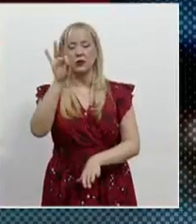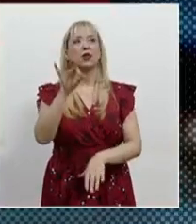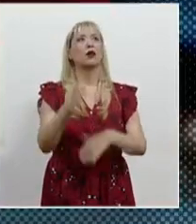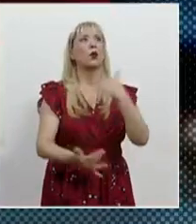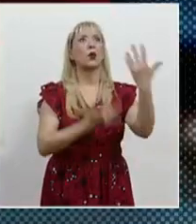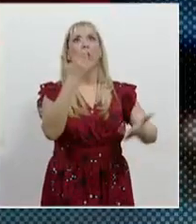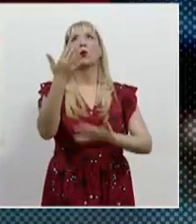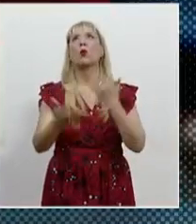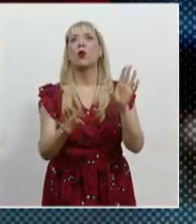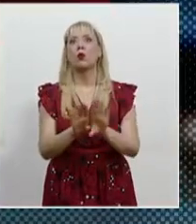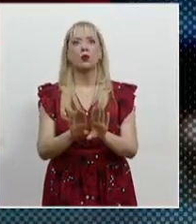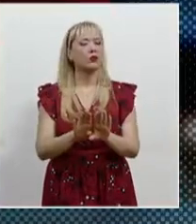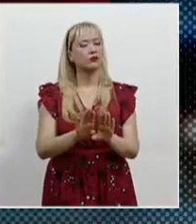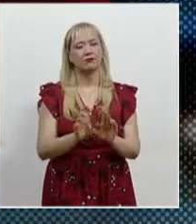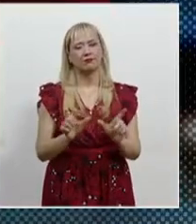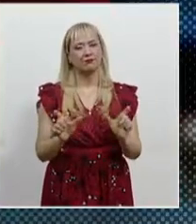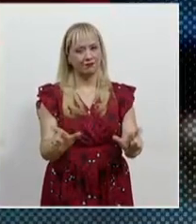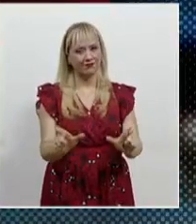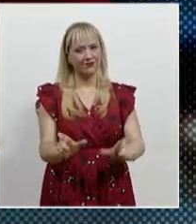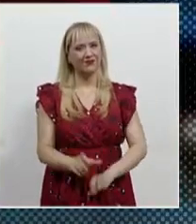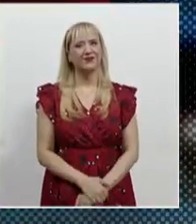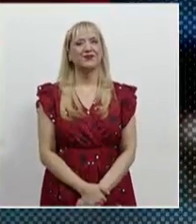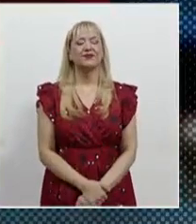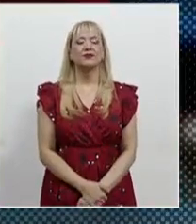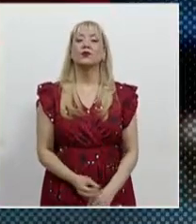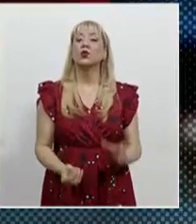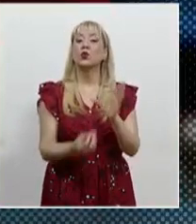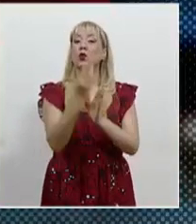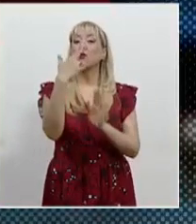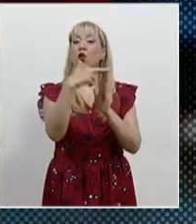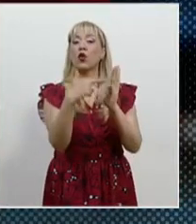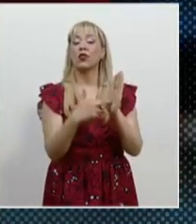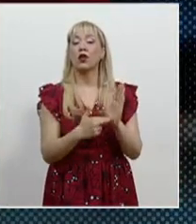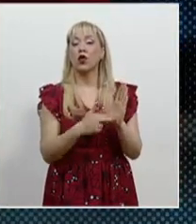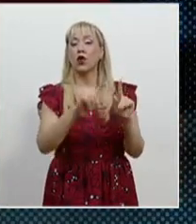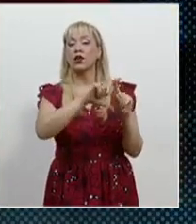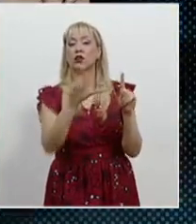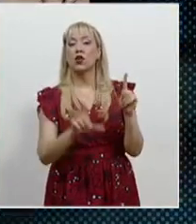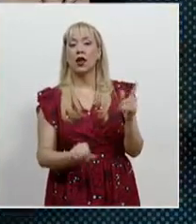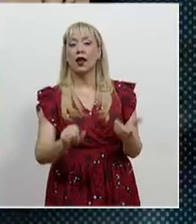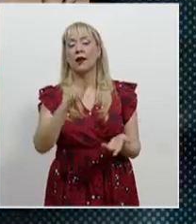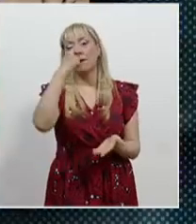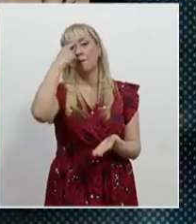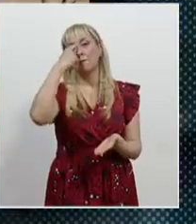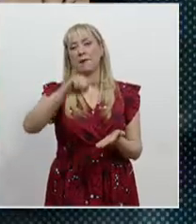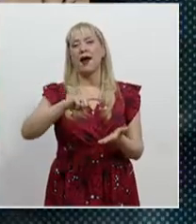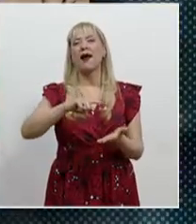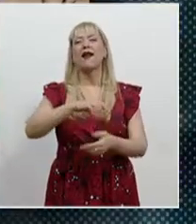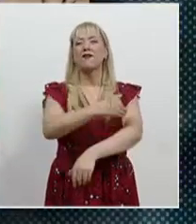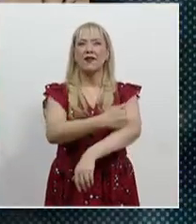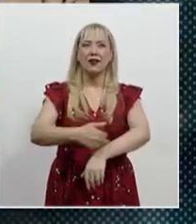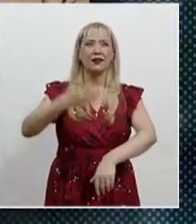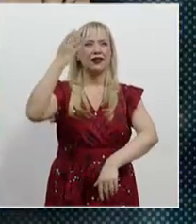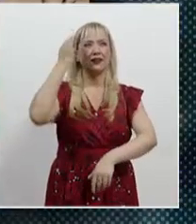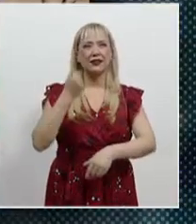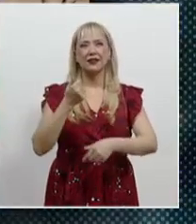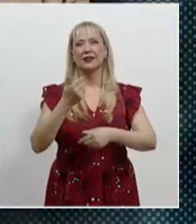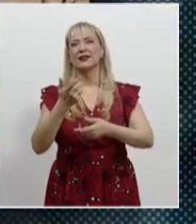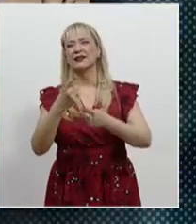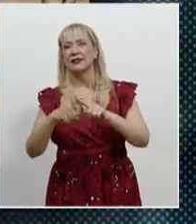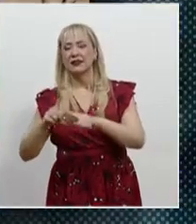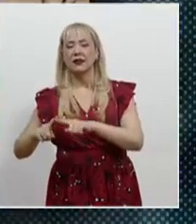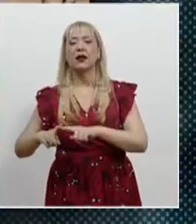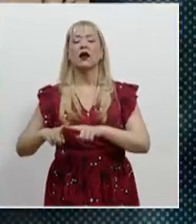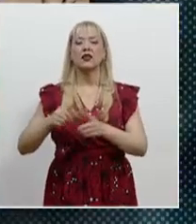Durante el primer conversatorio sobre el nuevo Código Nacional de Procedimientos Civiles y Familiares en el Poder Judicial de Tabasco, las y